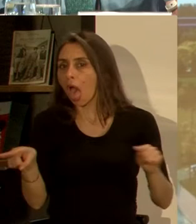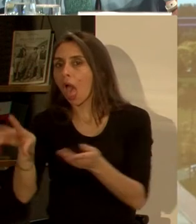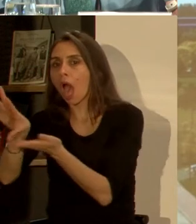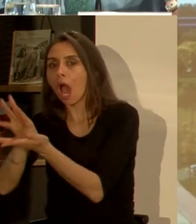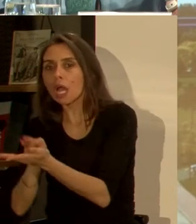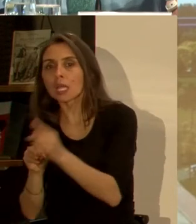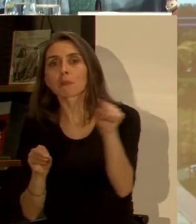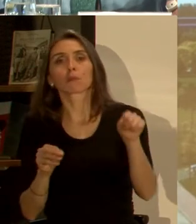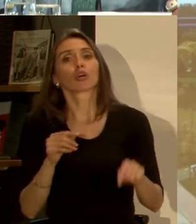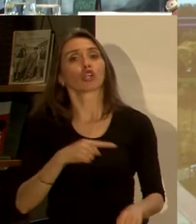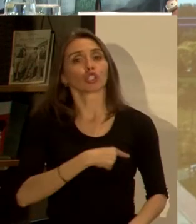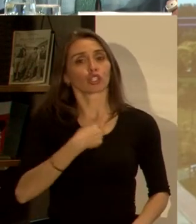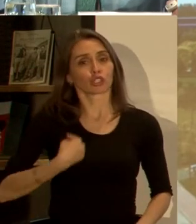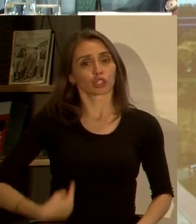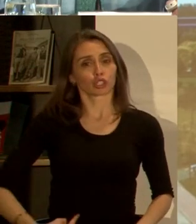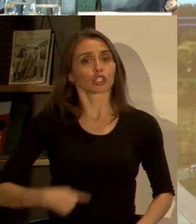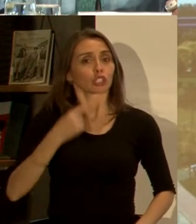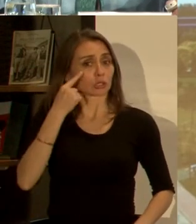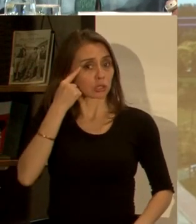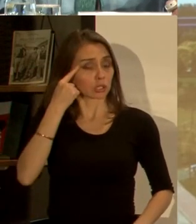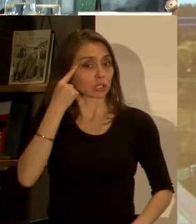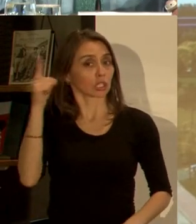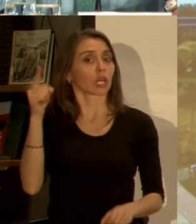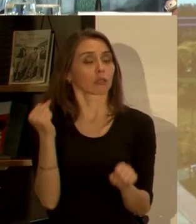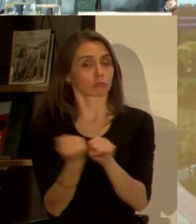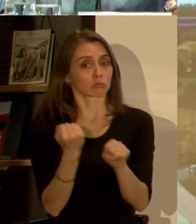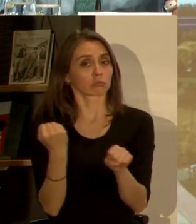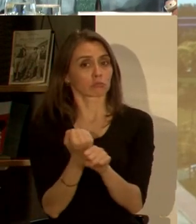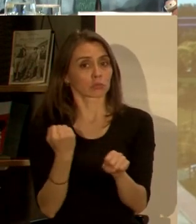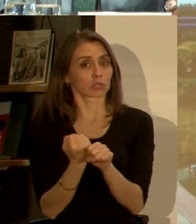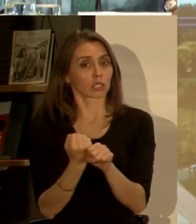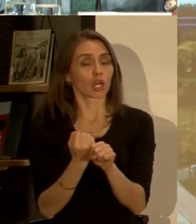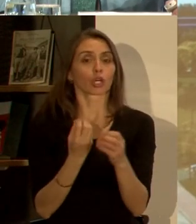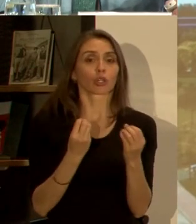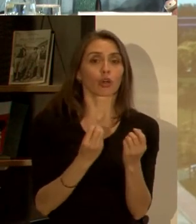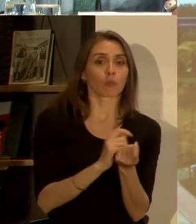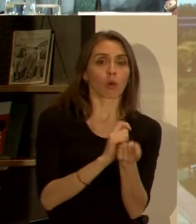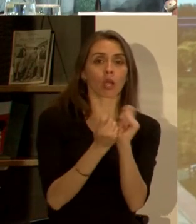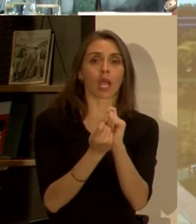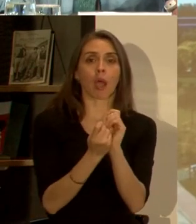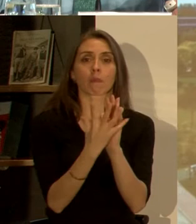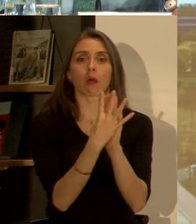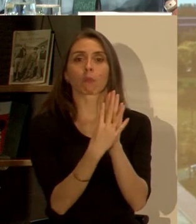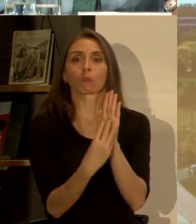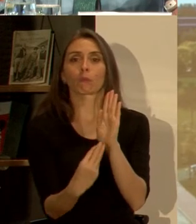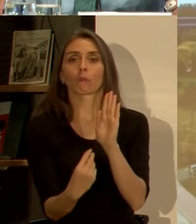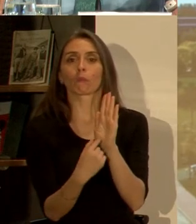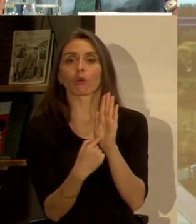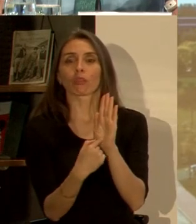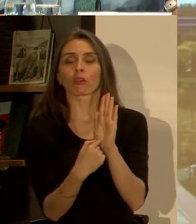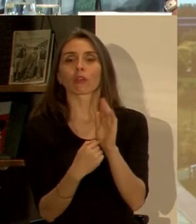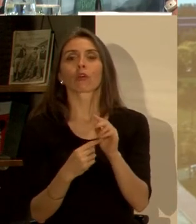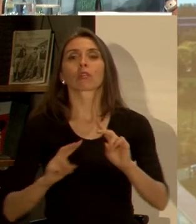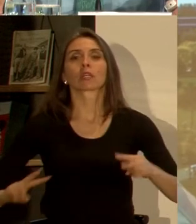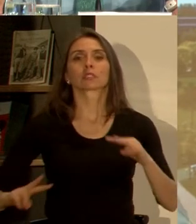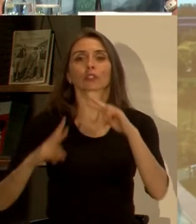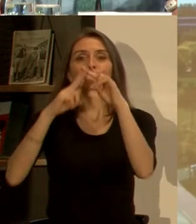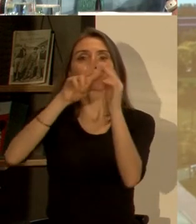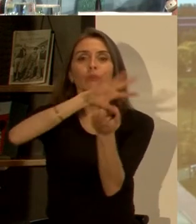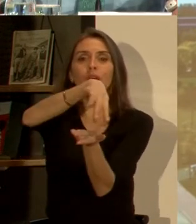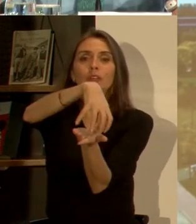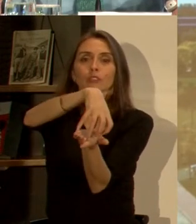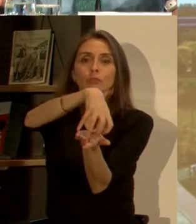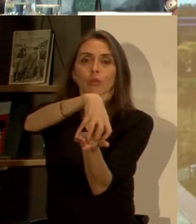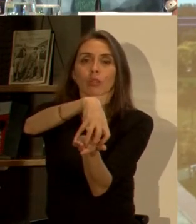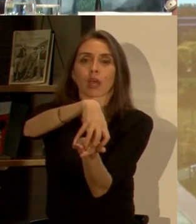Incluso en China se están haciendo esfuerzos muy grandes para reorientar el modelo de urbanización, dejando